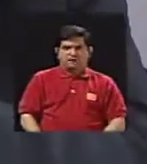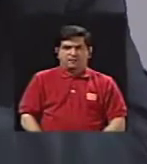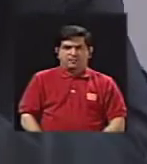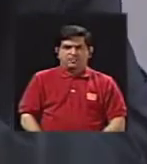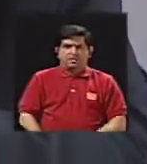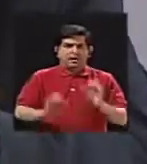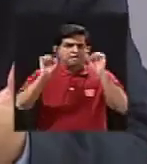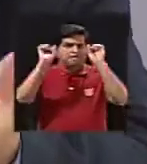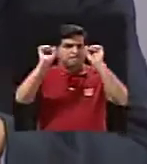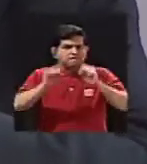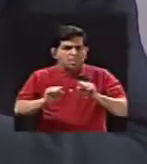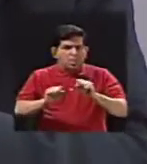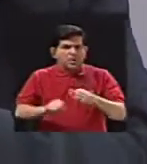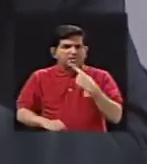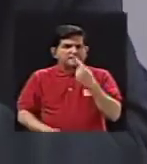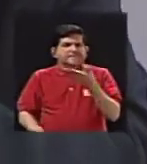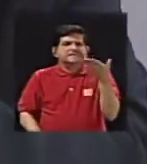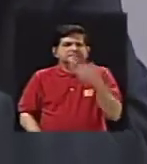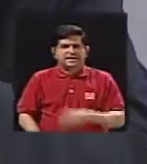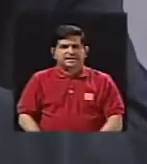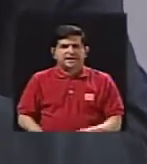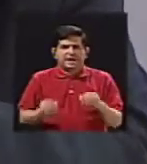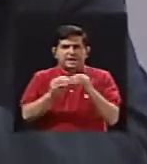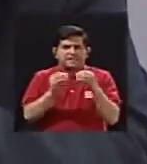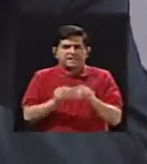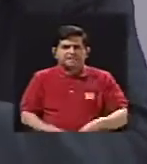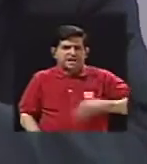¿qué puede ser uno más fidedigno?